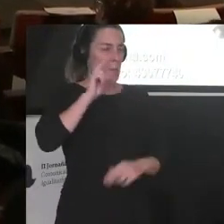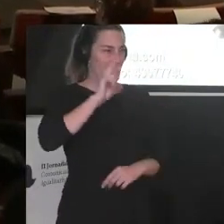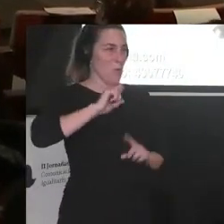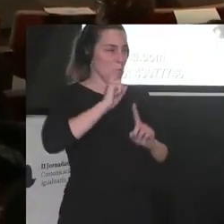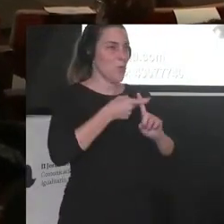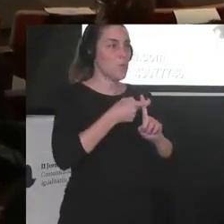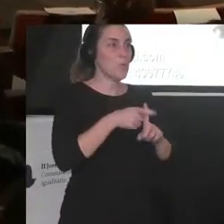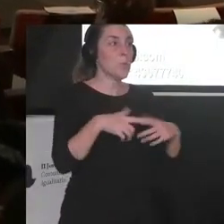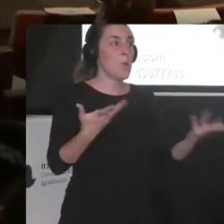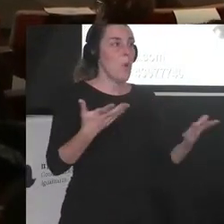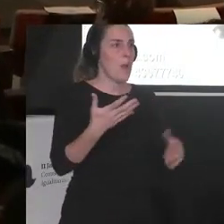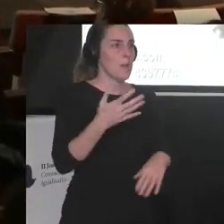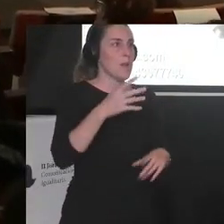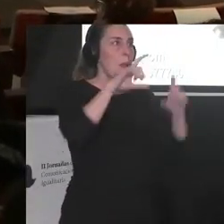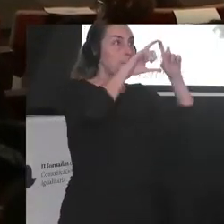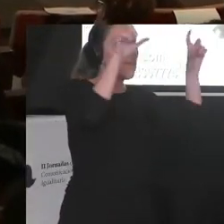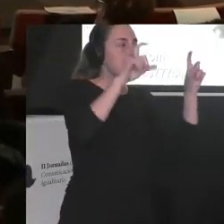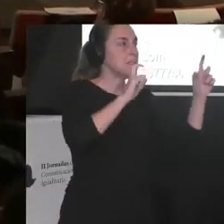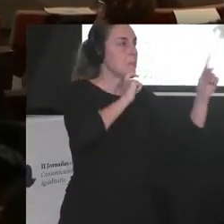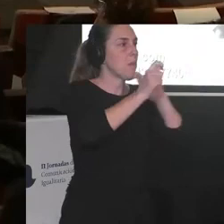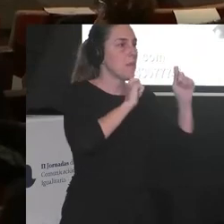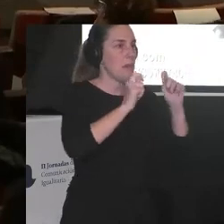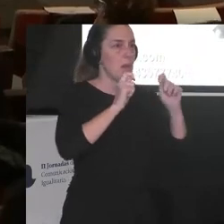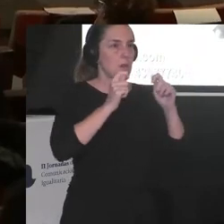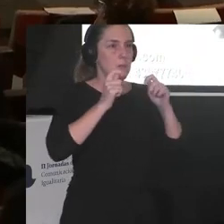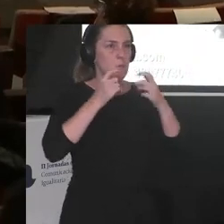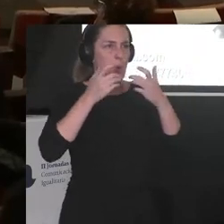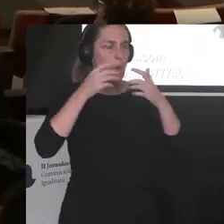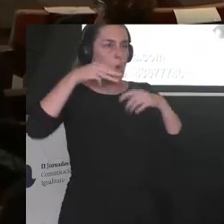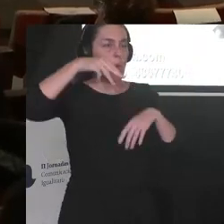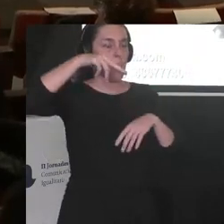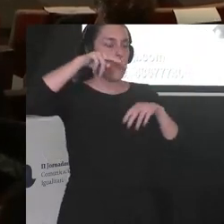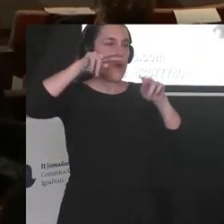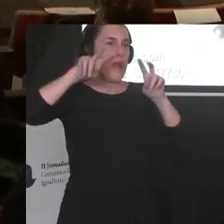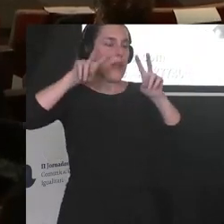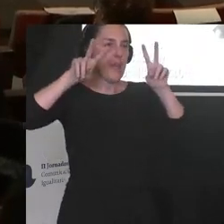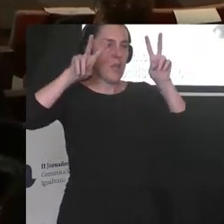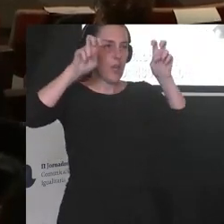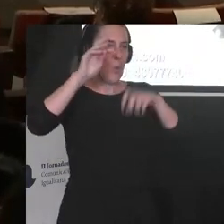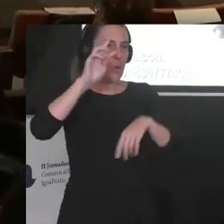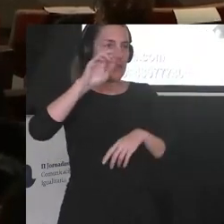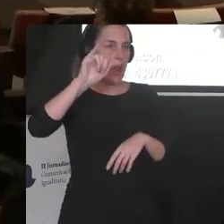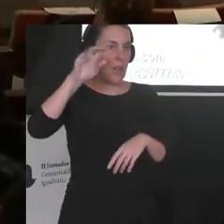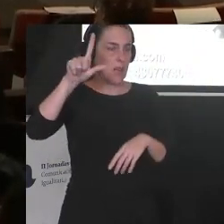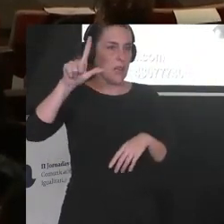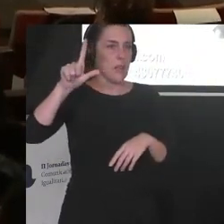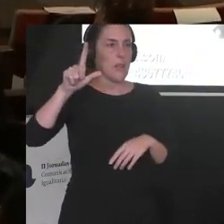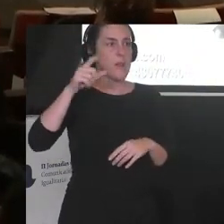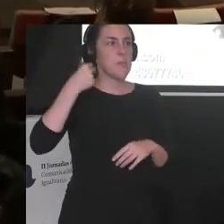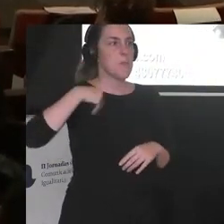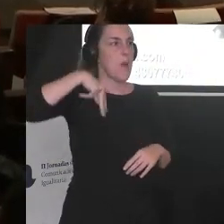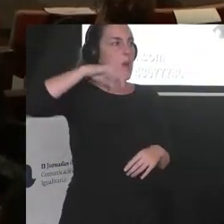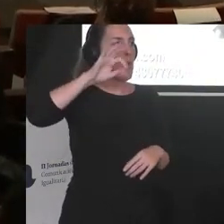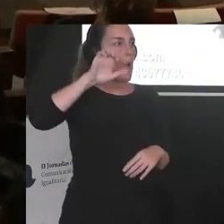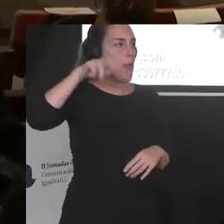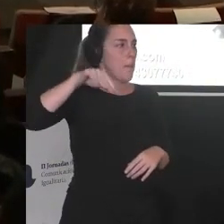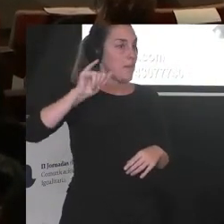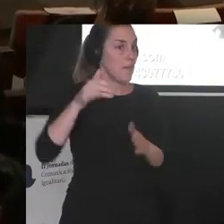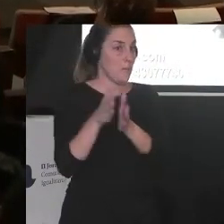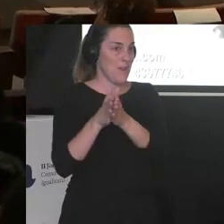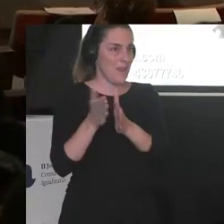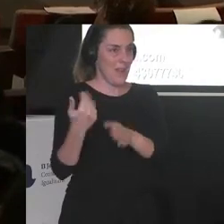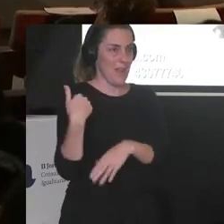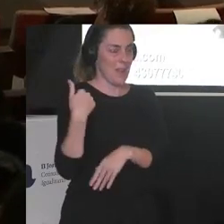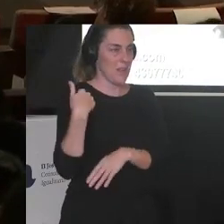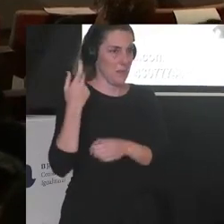empresas periodísticas como Neutral ¿no? que estaba la compañera hace un momento aquí ¿no? o